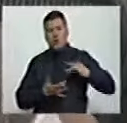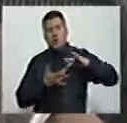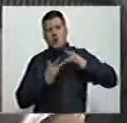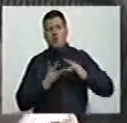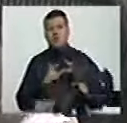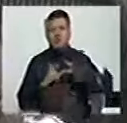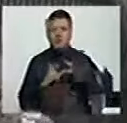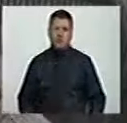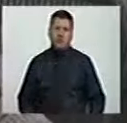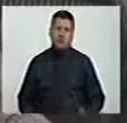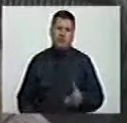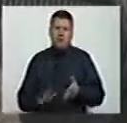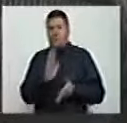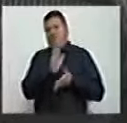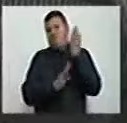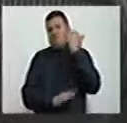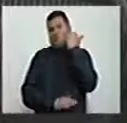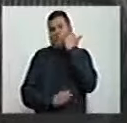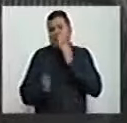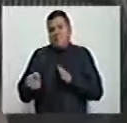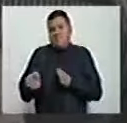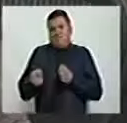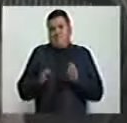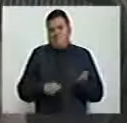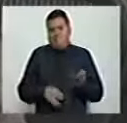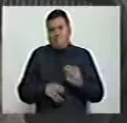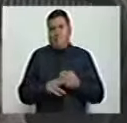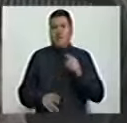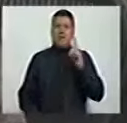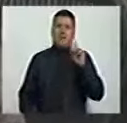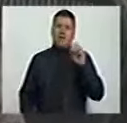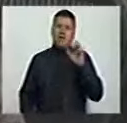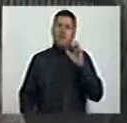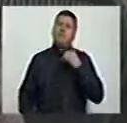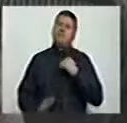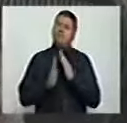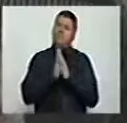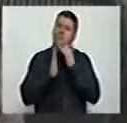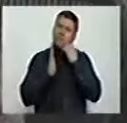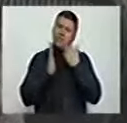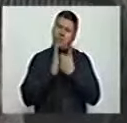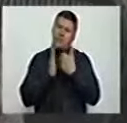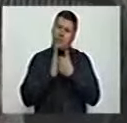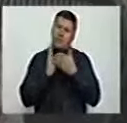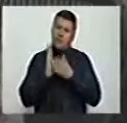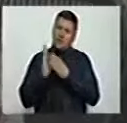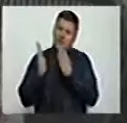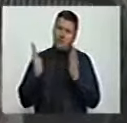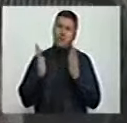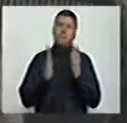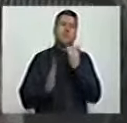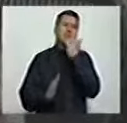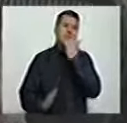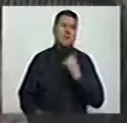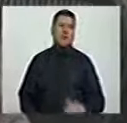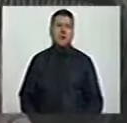por la partida de la gran líder Fanny Cávid le había pedido una constancia en el siguiente sentido.